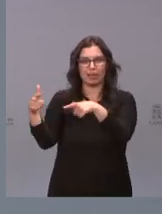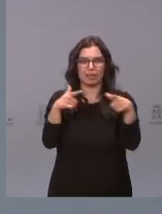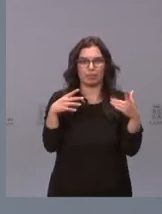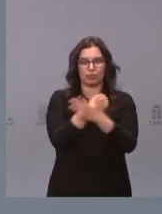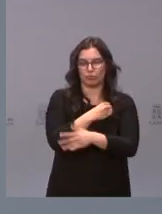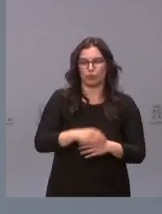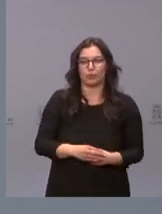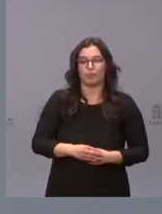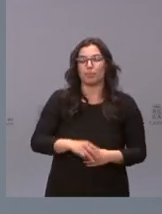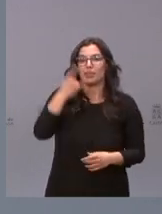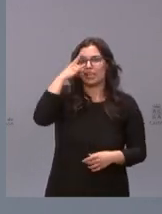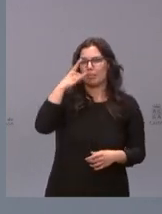todo,